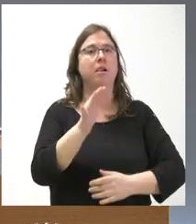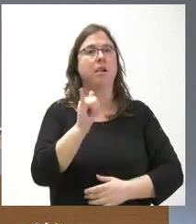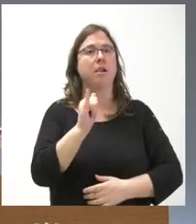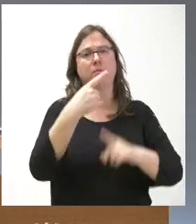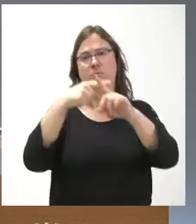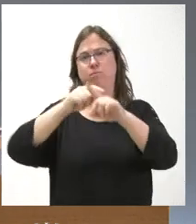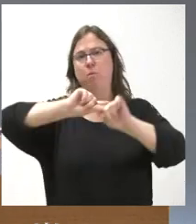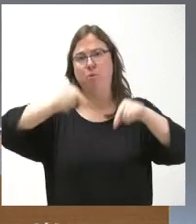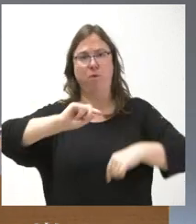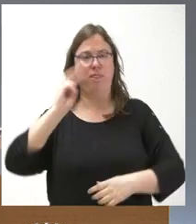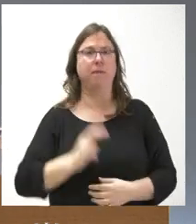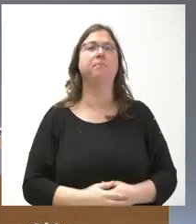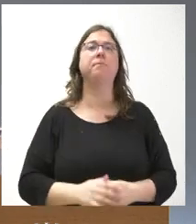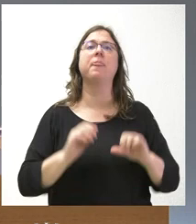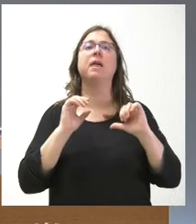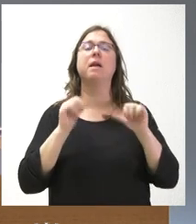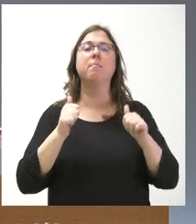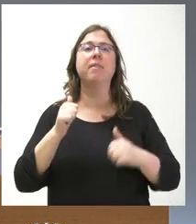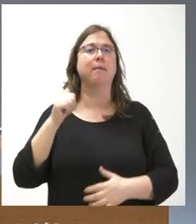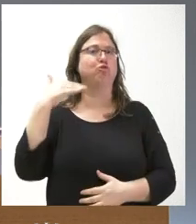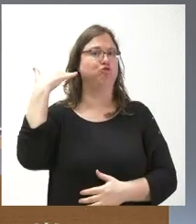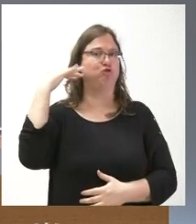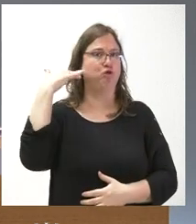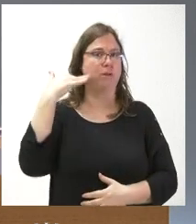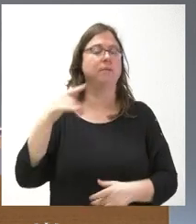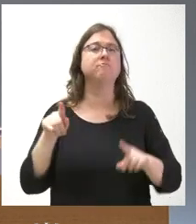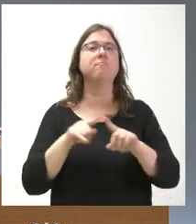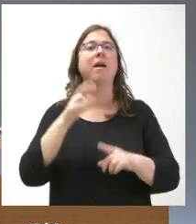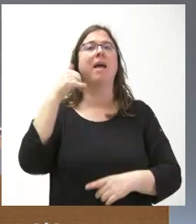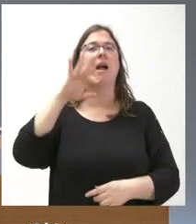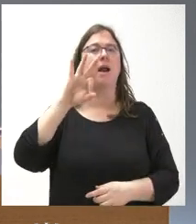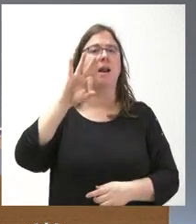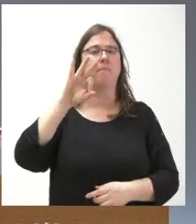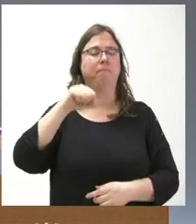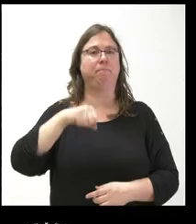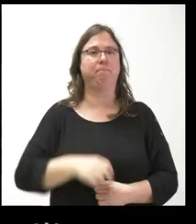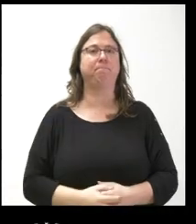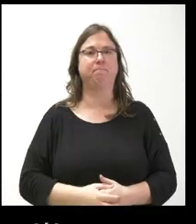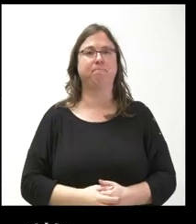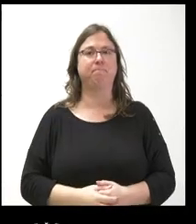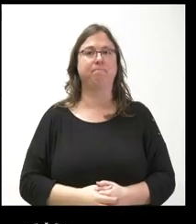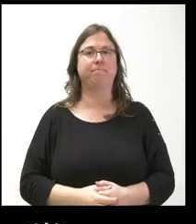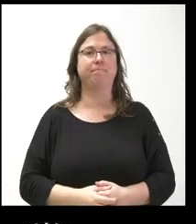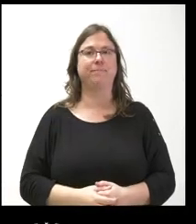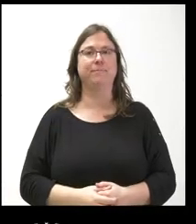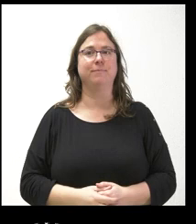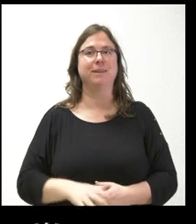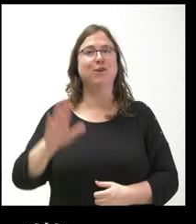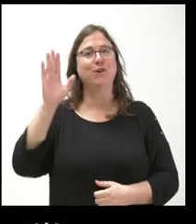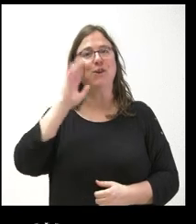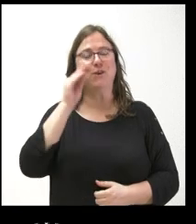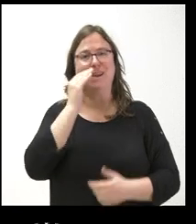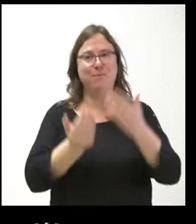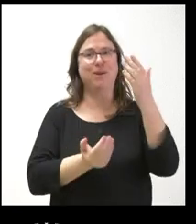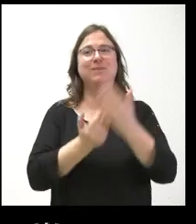diferentes provincias. Comenzamos en Soria con Encarna Muñoz, de Soria Noticias. Cuando quieras, Encarna. Hola,